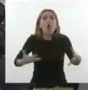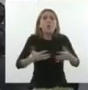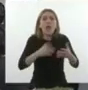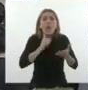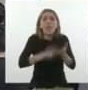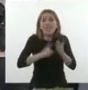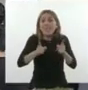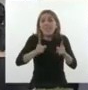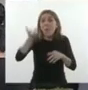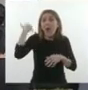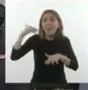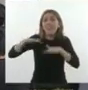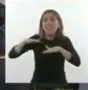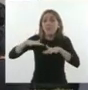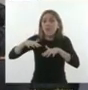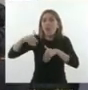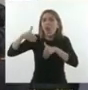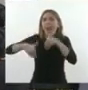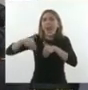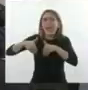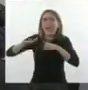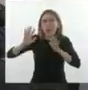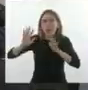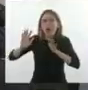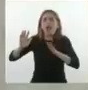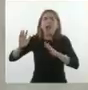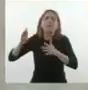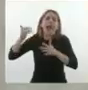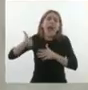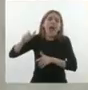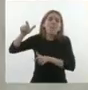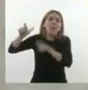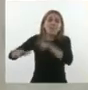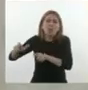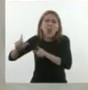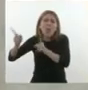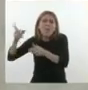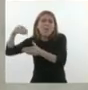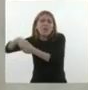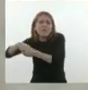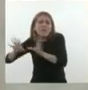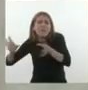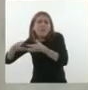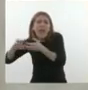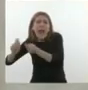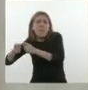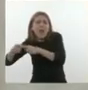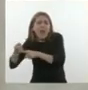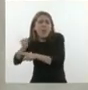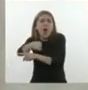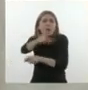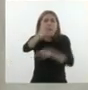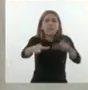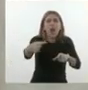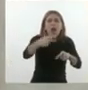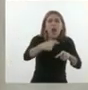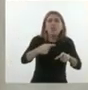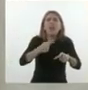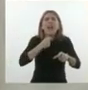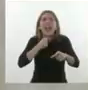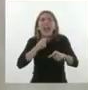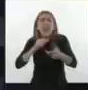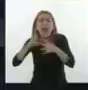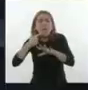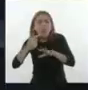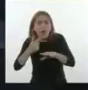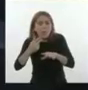electoral, querían especuladores de adentro y de afuera, los buitres, querían forzar una devaluación